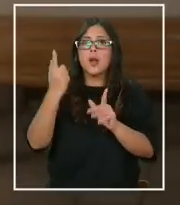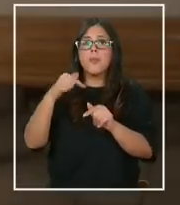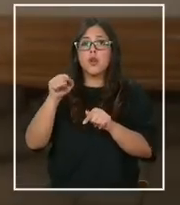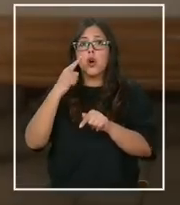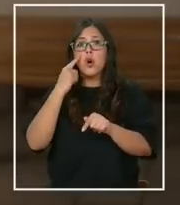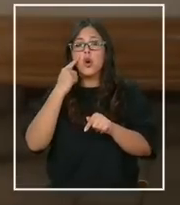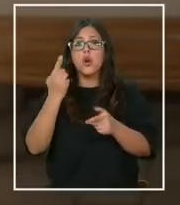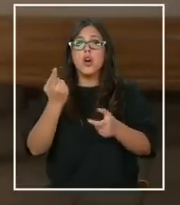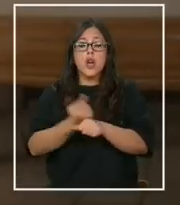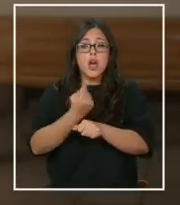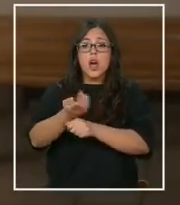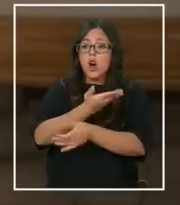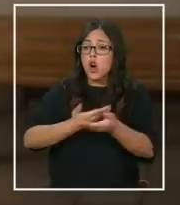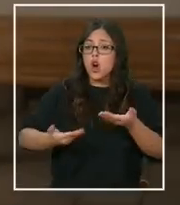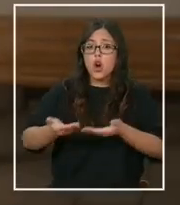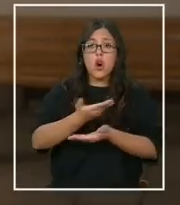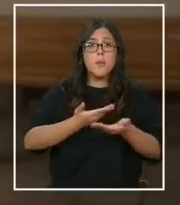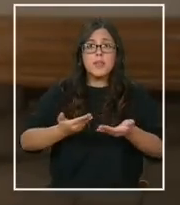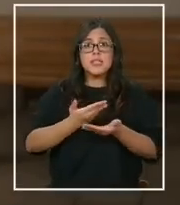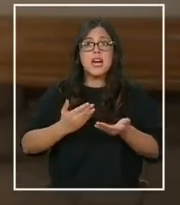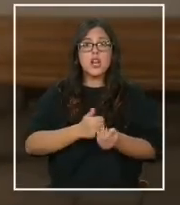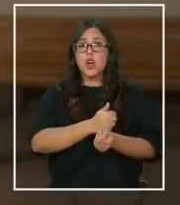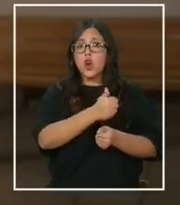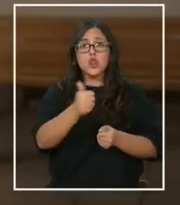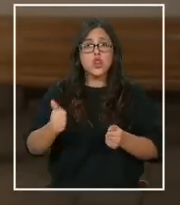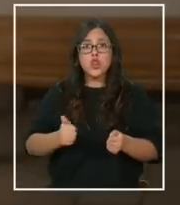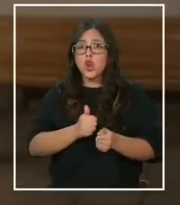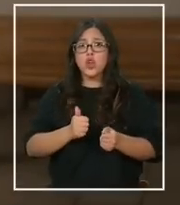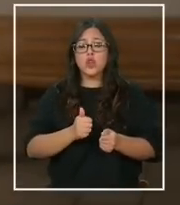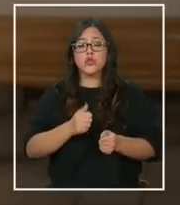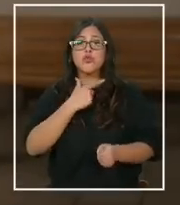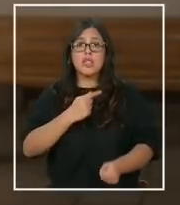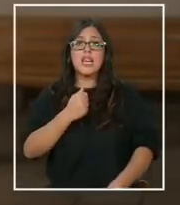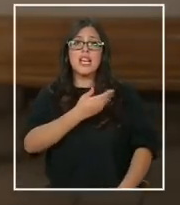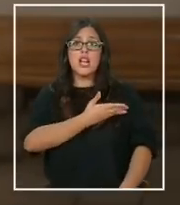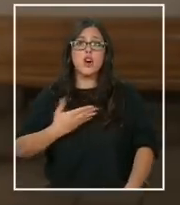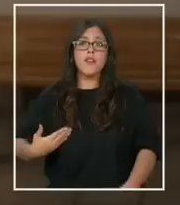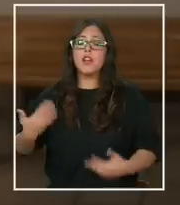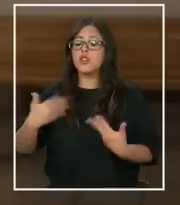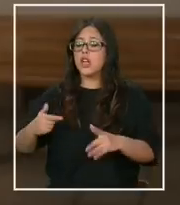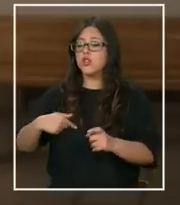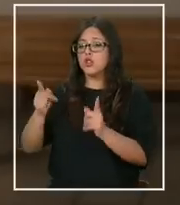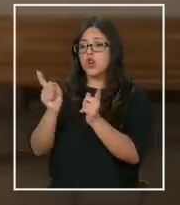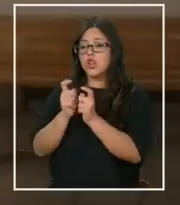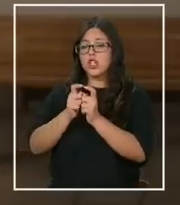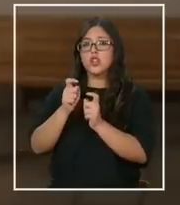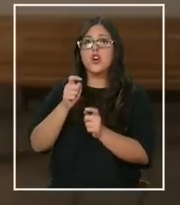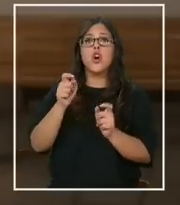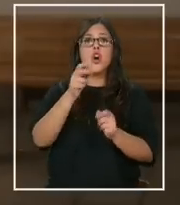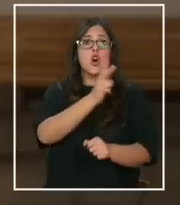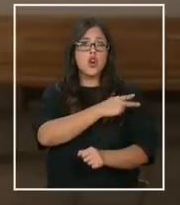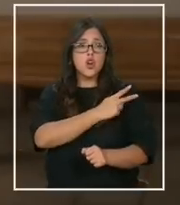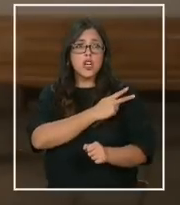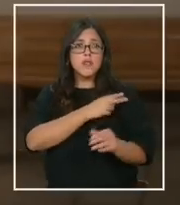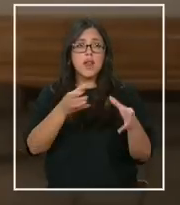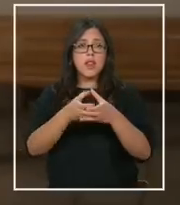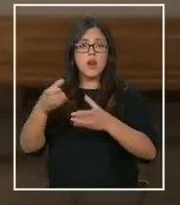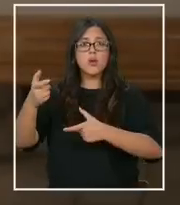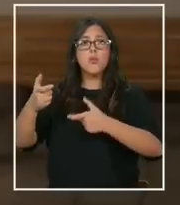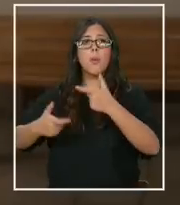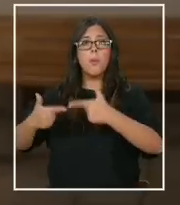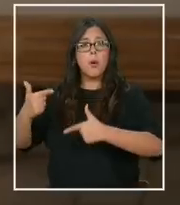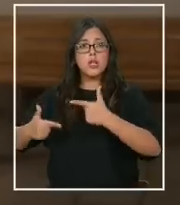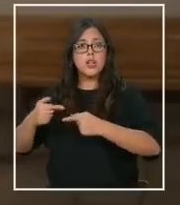del gobierno es conversar con todos los actores. Y de hecho, yo ya he tomado contacto con los jefes de bancada de todos los partidos